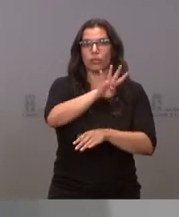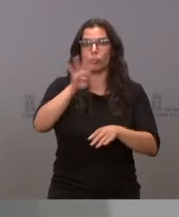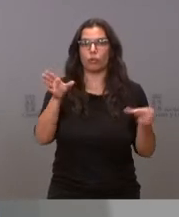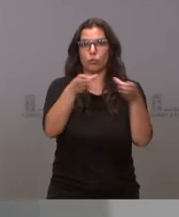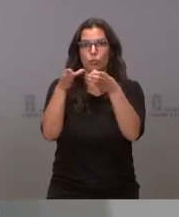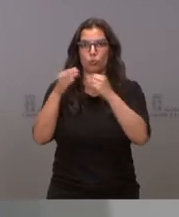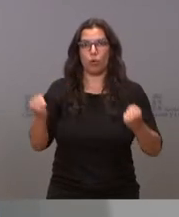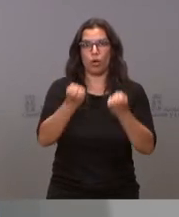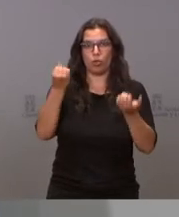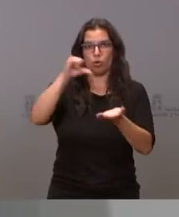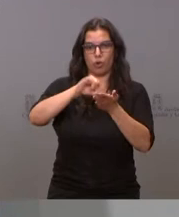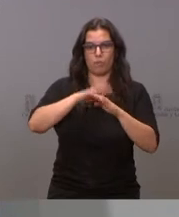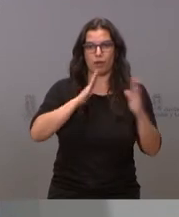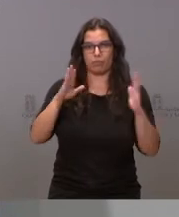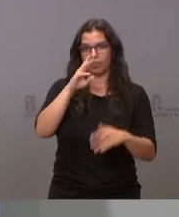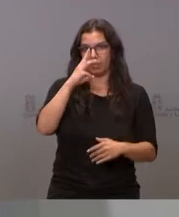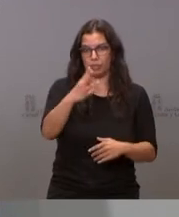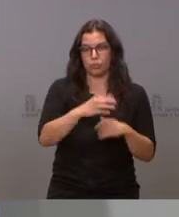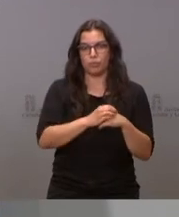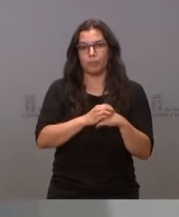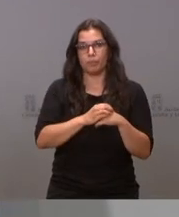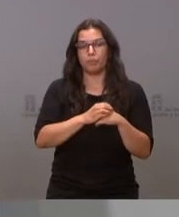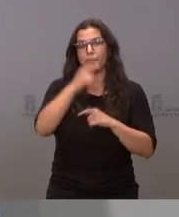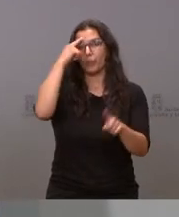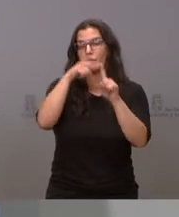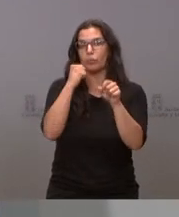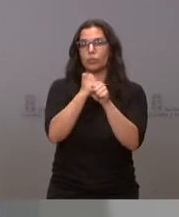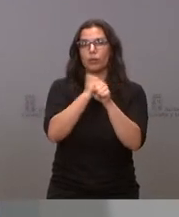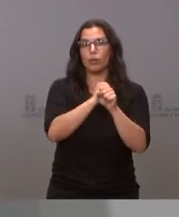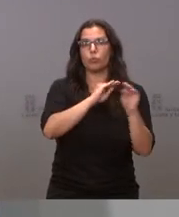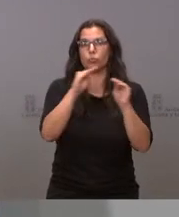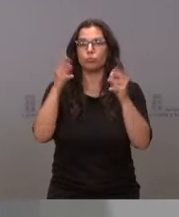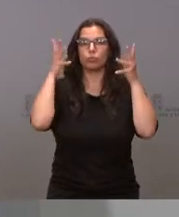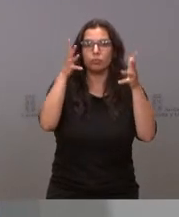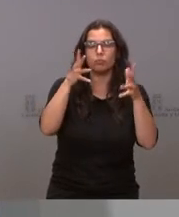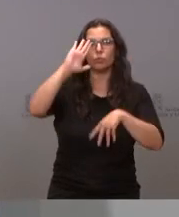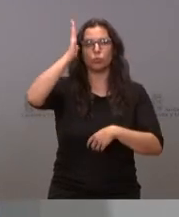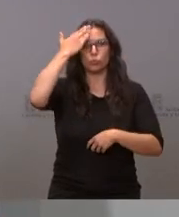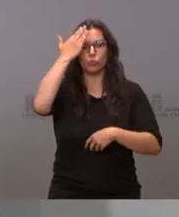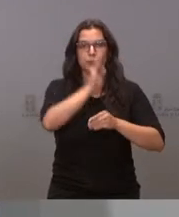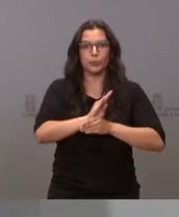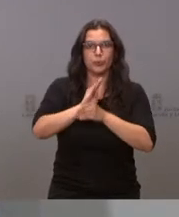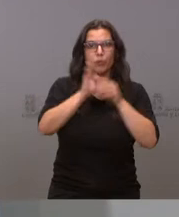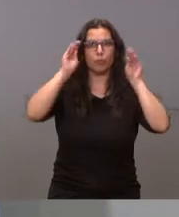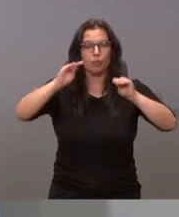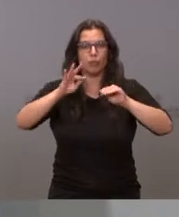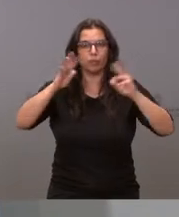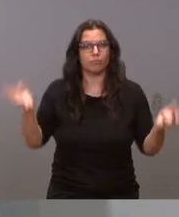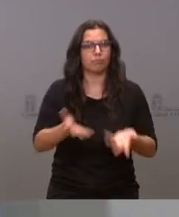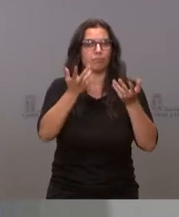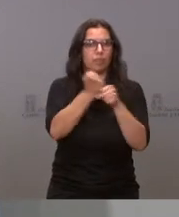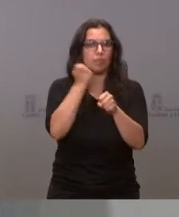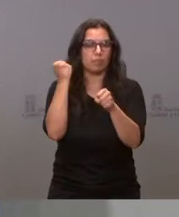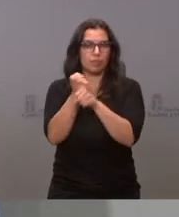ese periodo para labores de asesoramiento, tutorización, de formación y motivación al empleo,